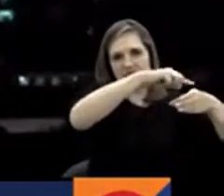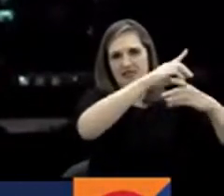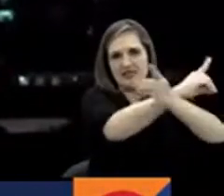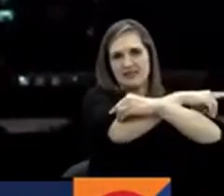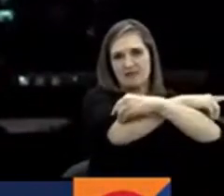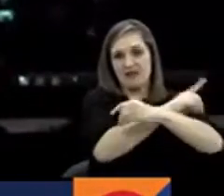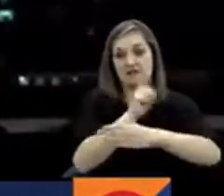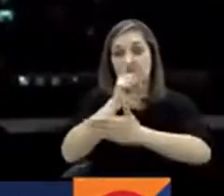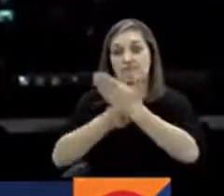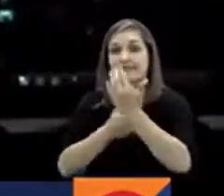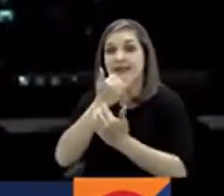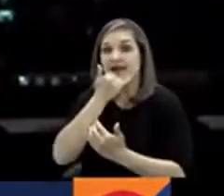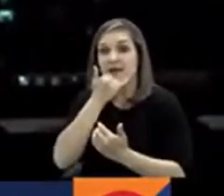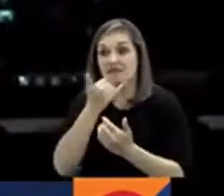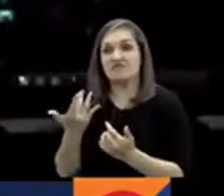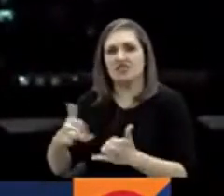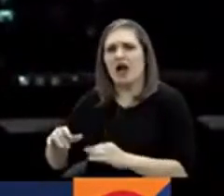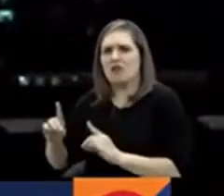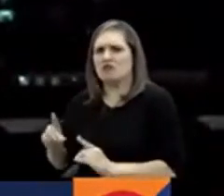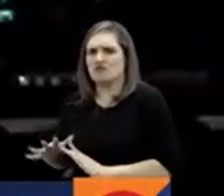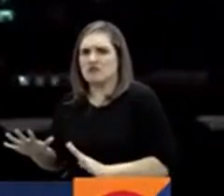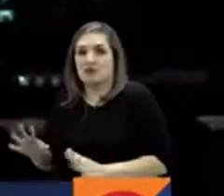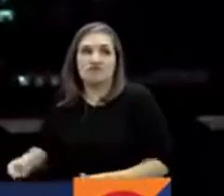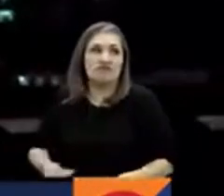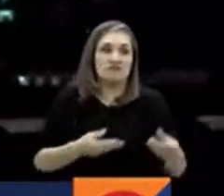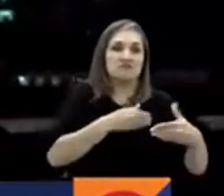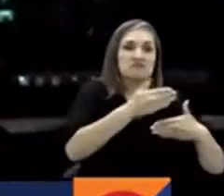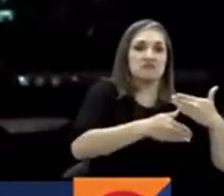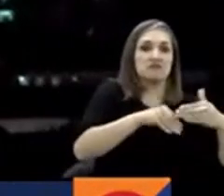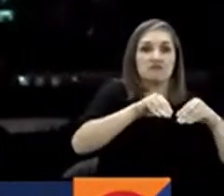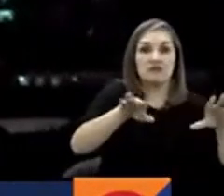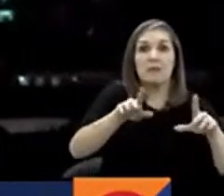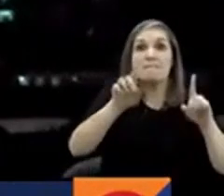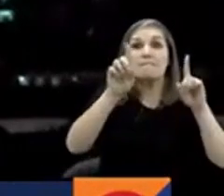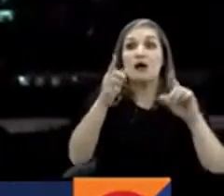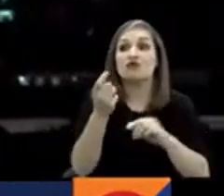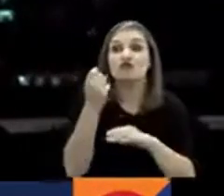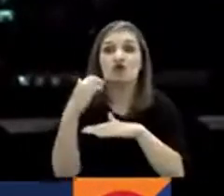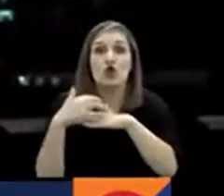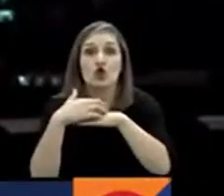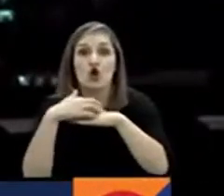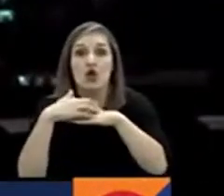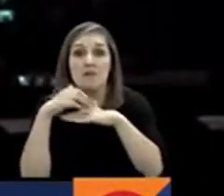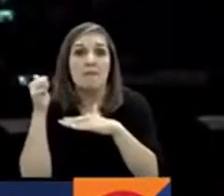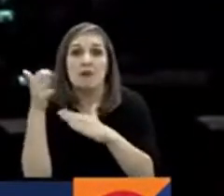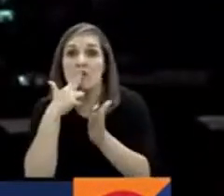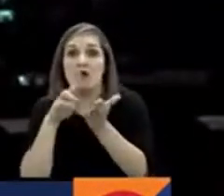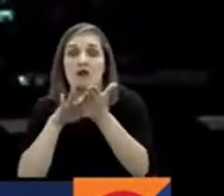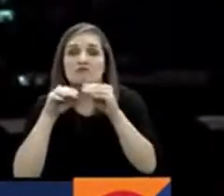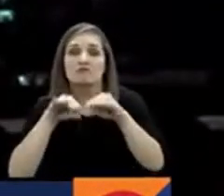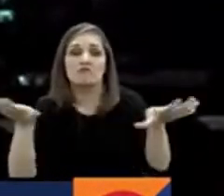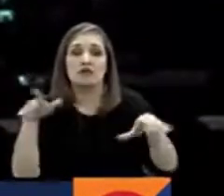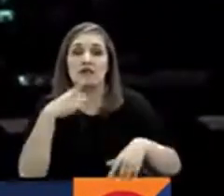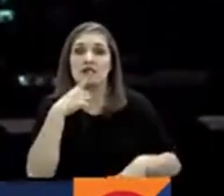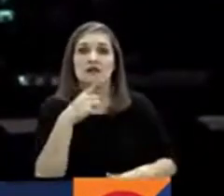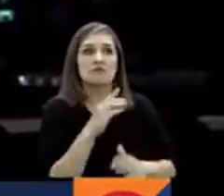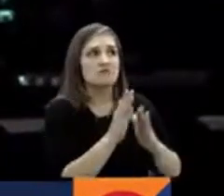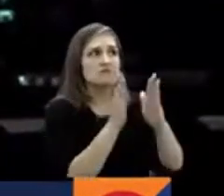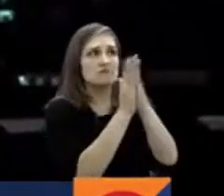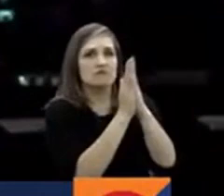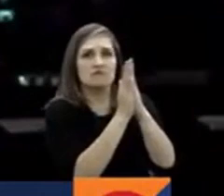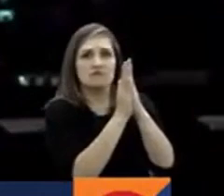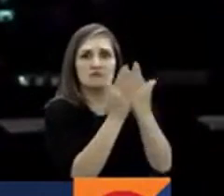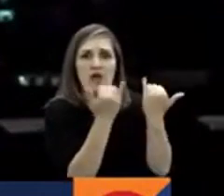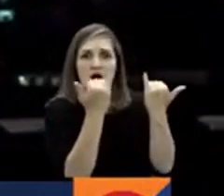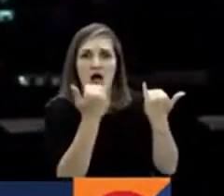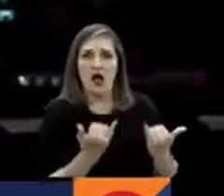qué va a pasar después de toda esta situación. Pero hace pocos minutos el Deportes Tolima en un comunicado pidió que no quieren